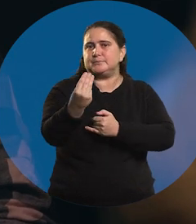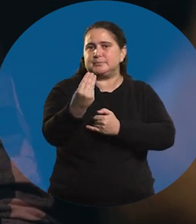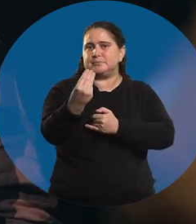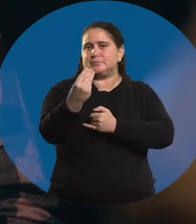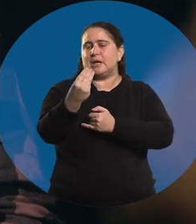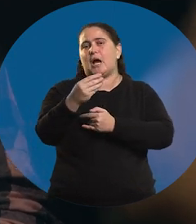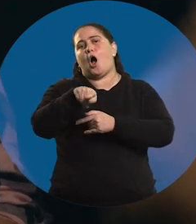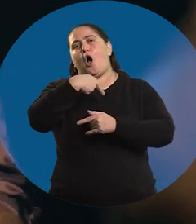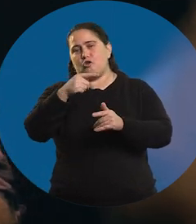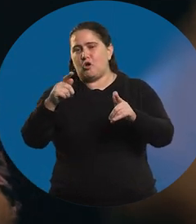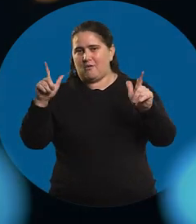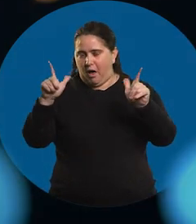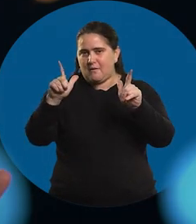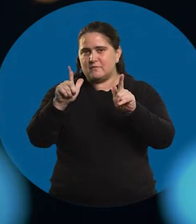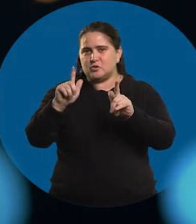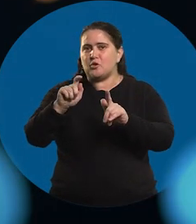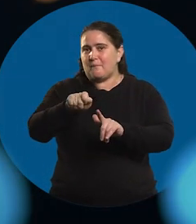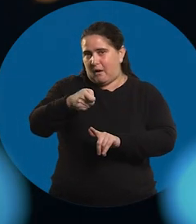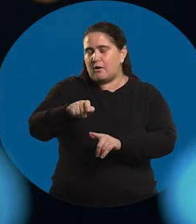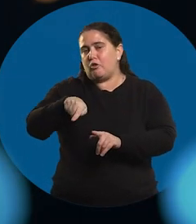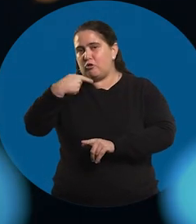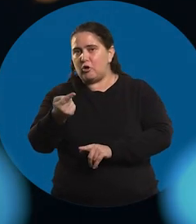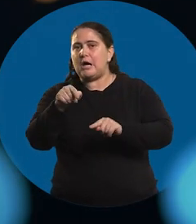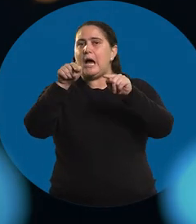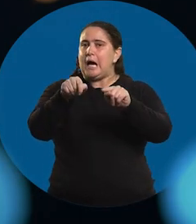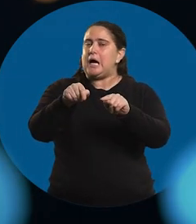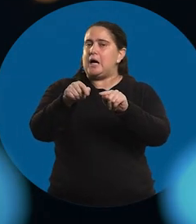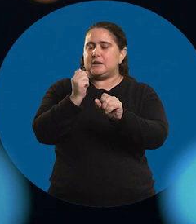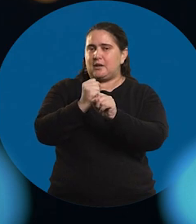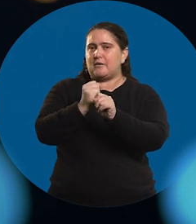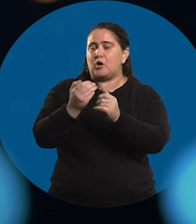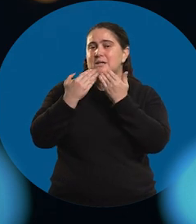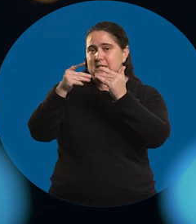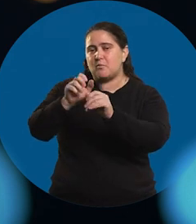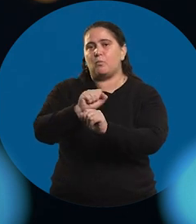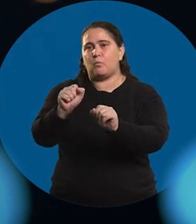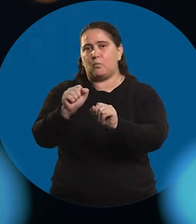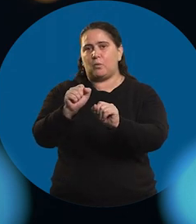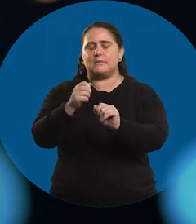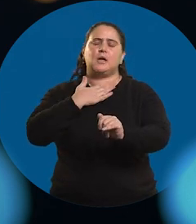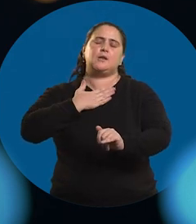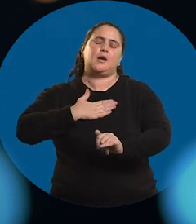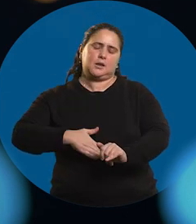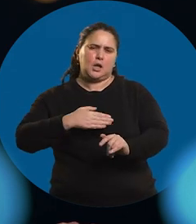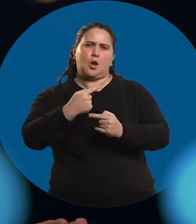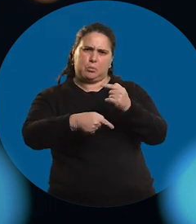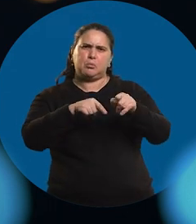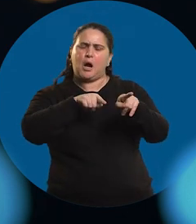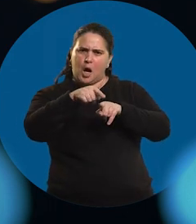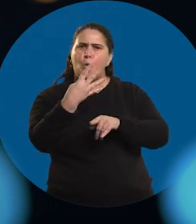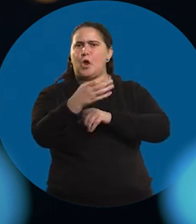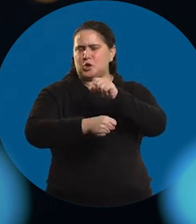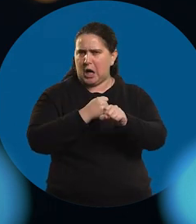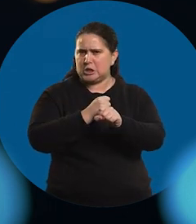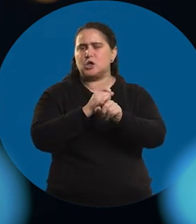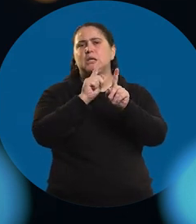Agitando. Y ahí sí, ese trabajo me permitió ya hacer tranquilo la carrera en